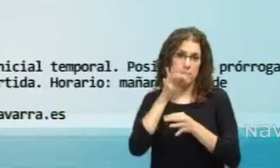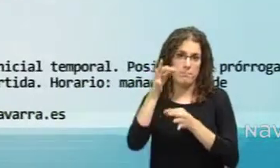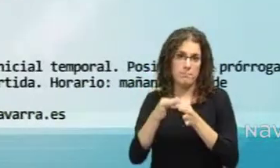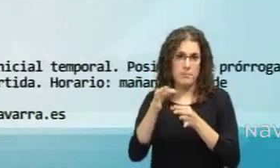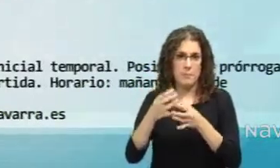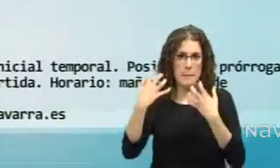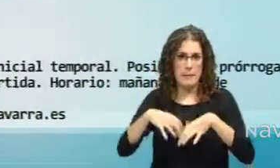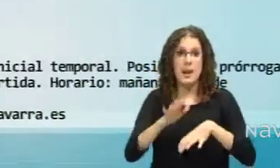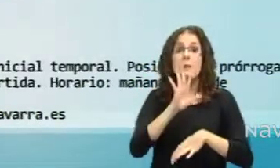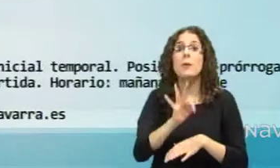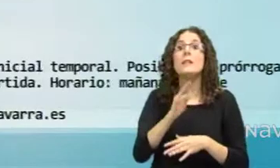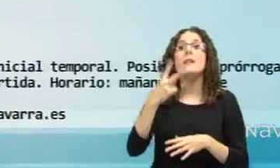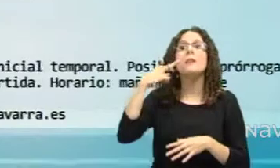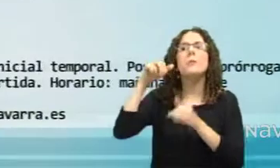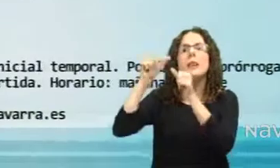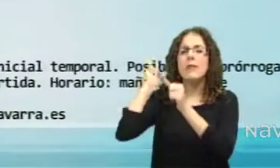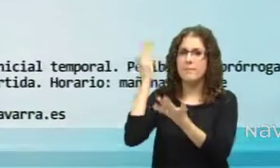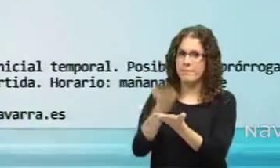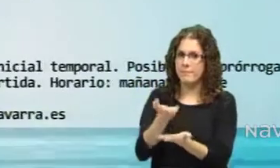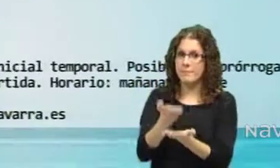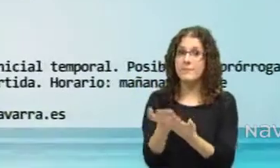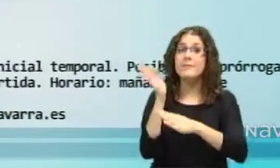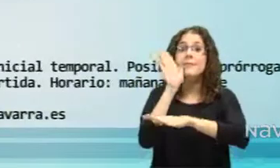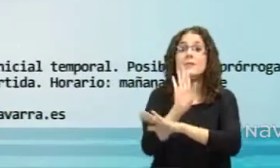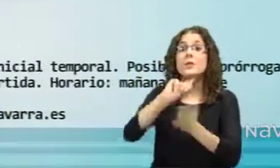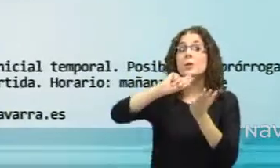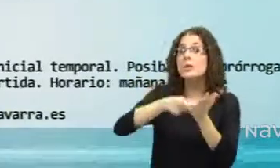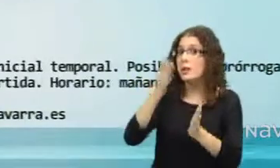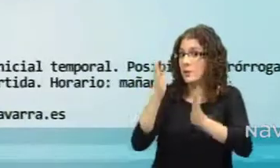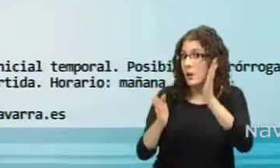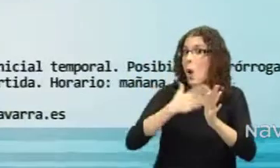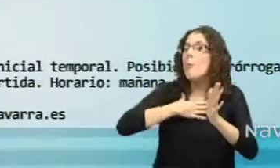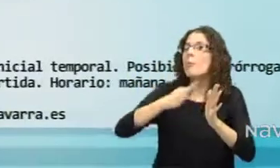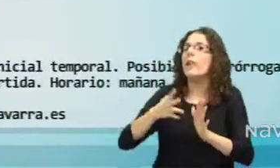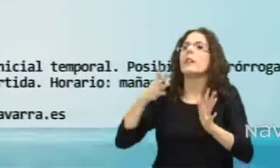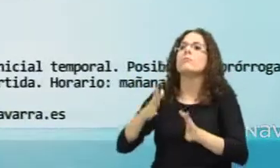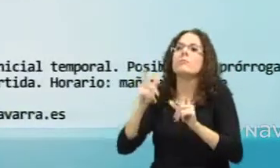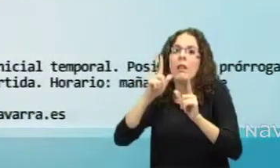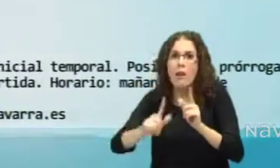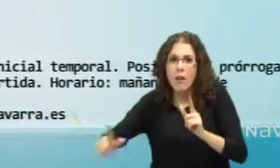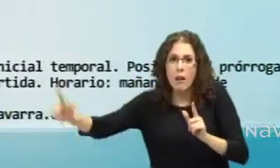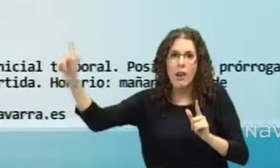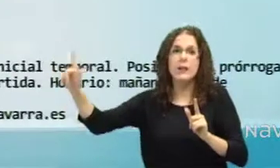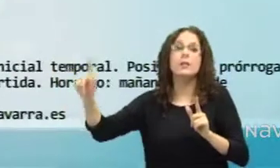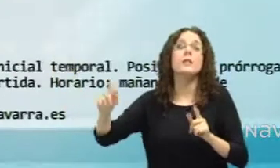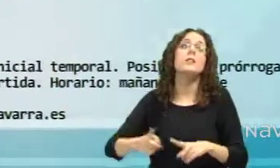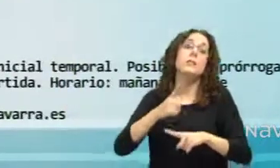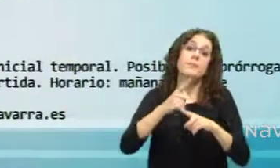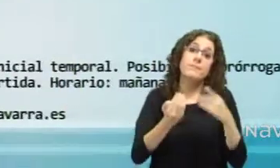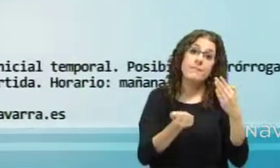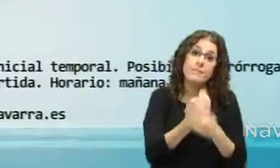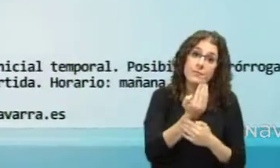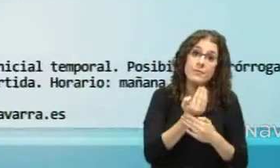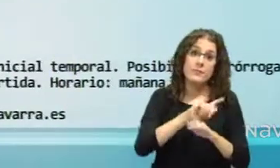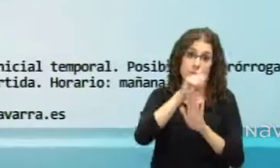demostrable. Se ofrece un contrato eventual con posibilidad de larga duración y a jornada partida en horario de mañana y tarde. Puedes enviar tus